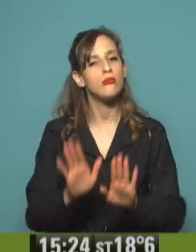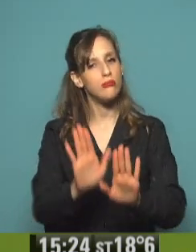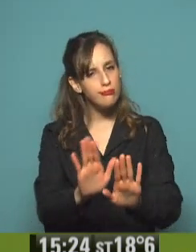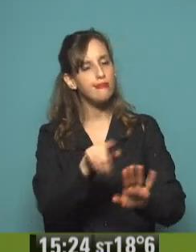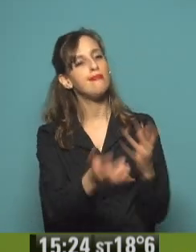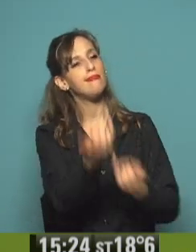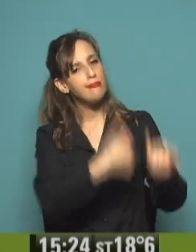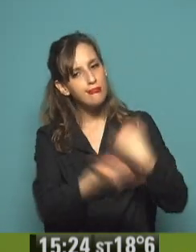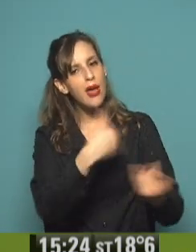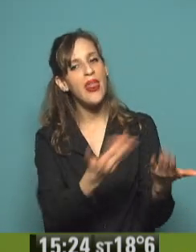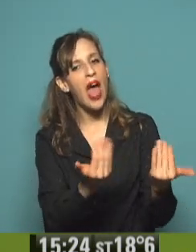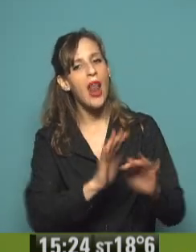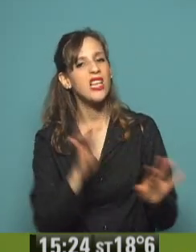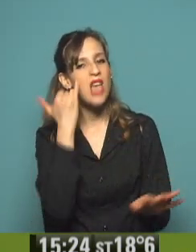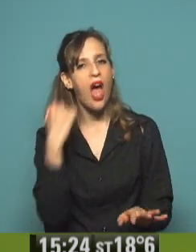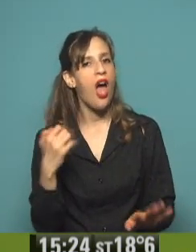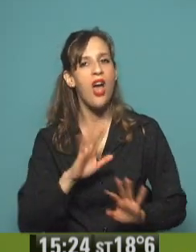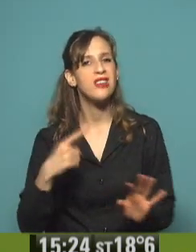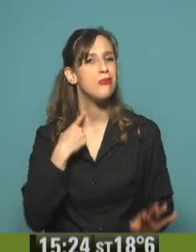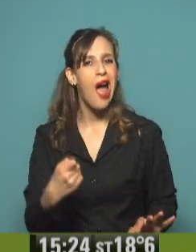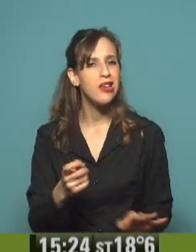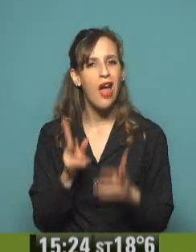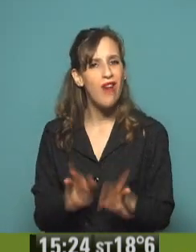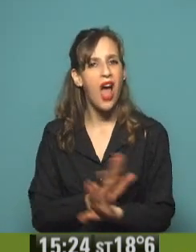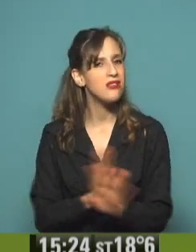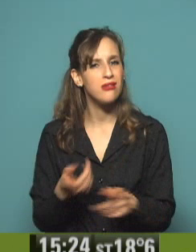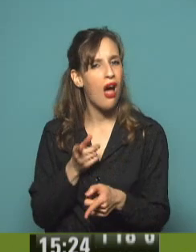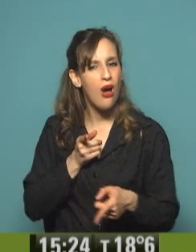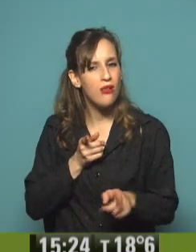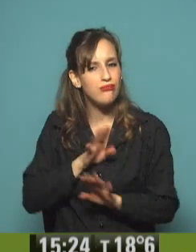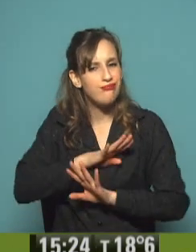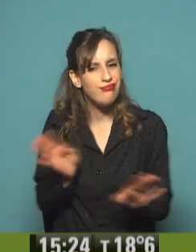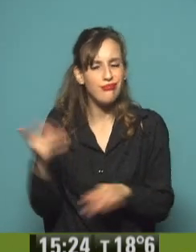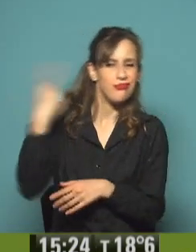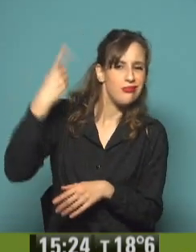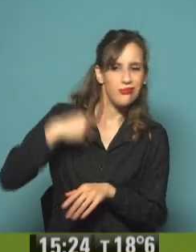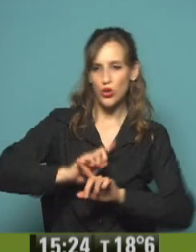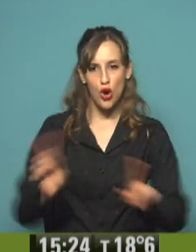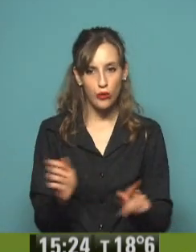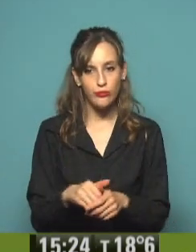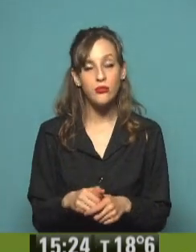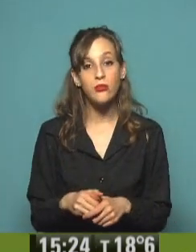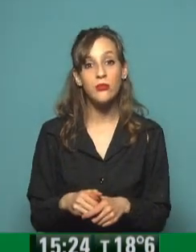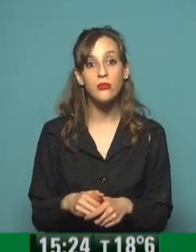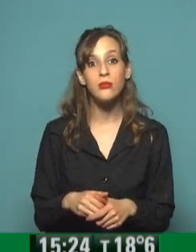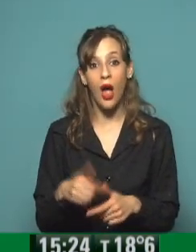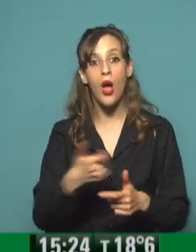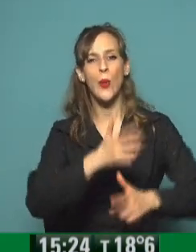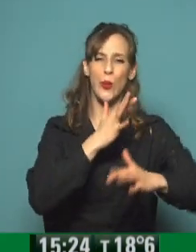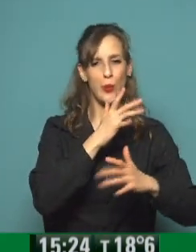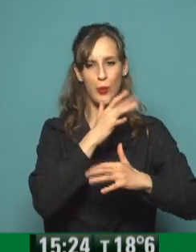Vamos a terminar con estos realistas de una buena vez. No nos vamos a dejar invadir. ¡Seamos libres! Está bien. ¡Zamba, trompeta!